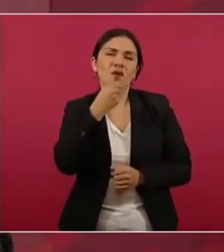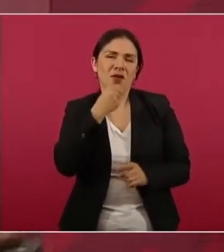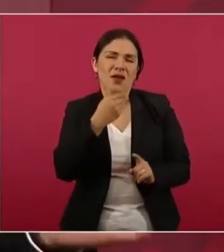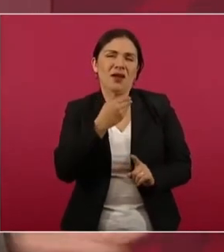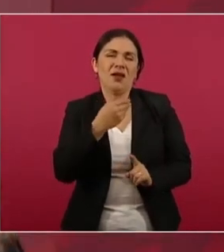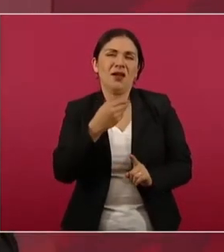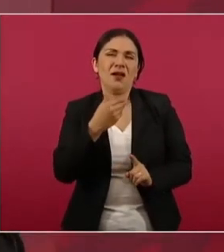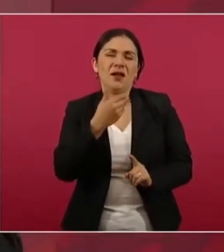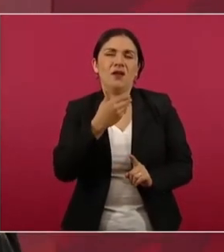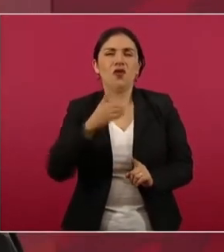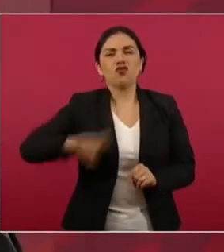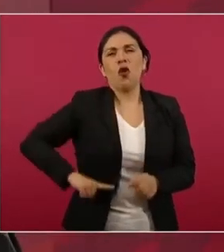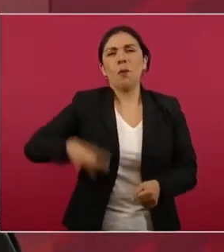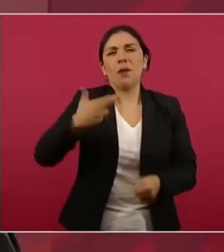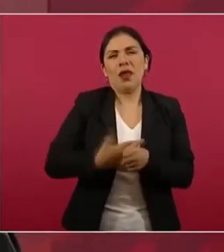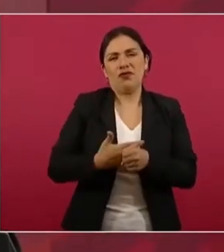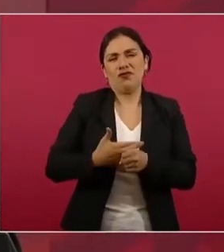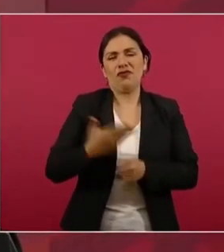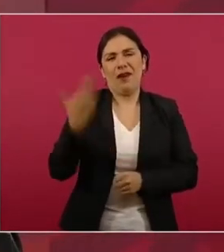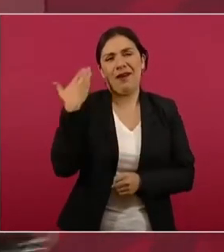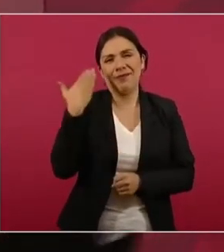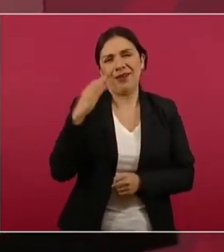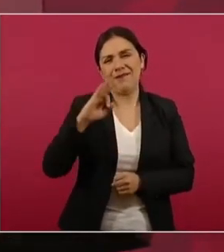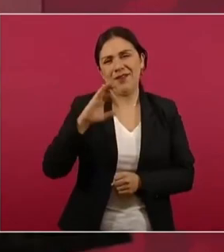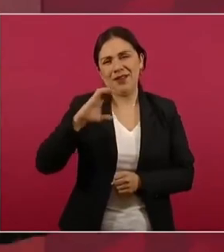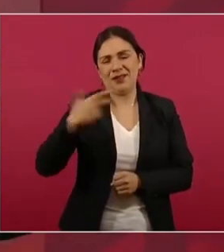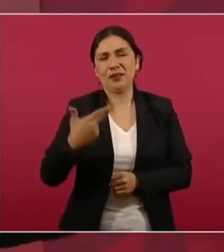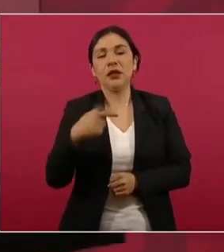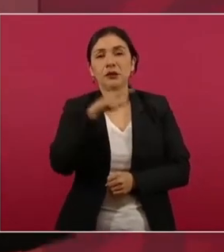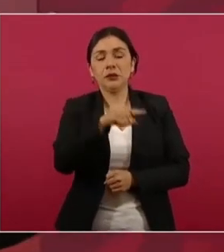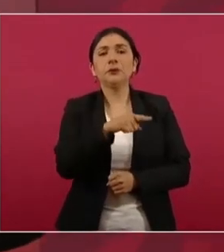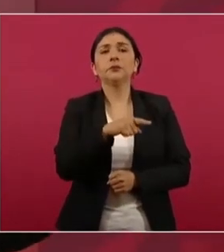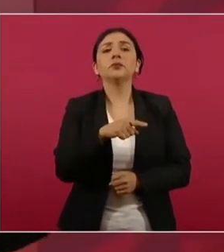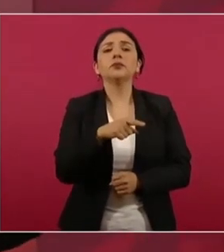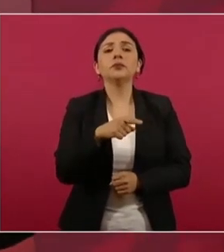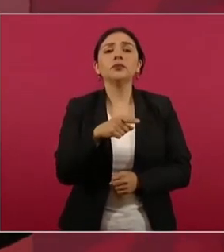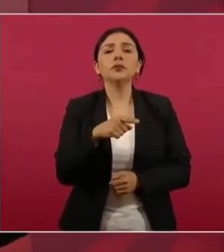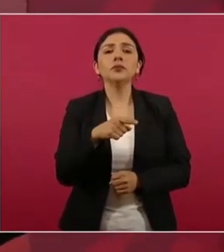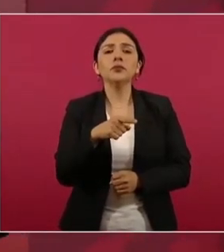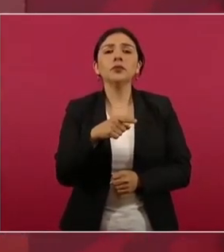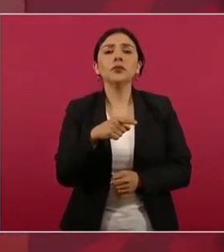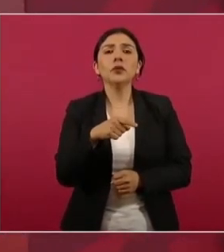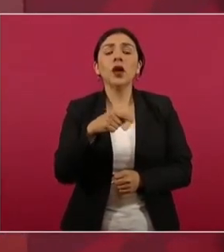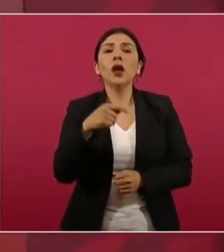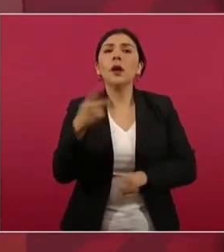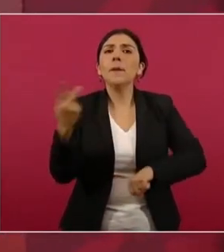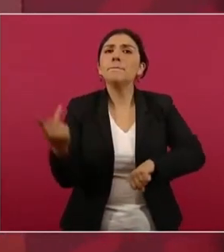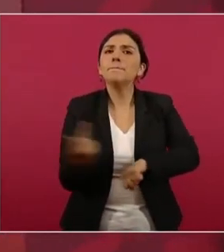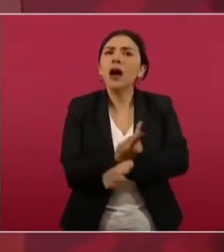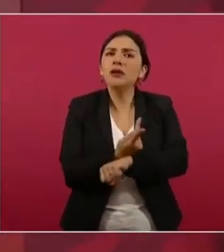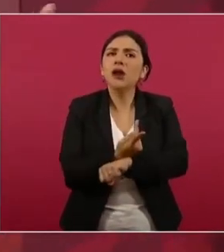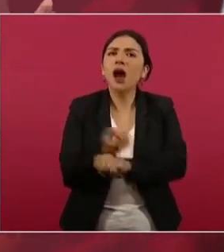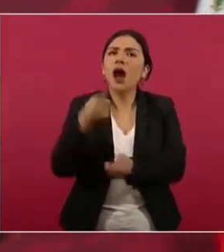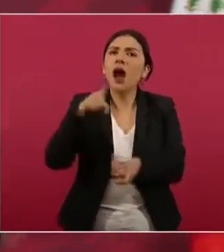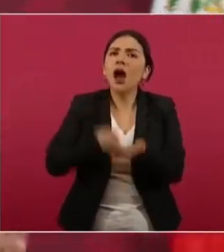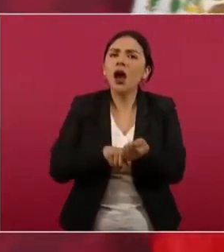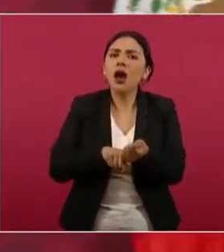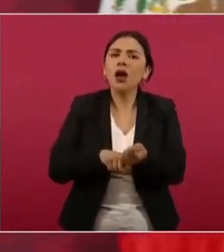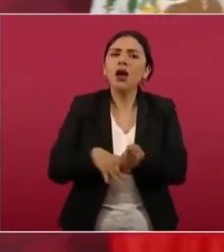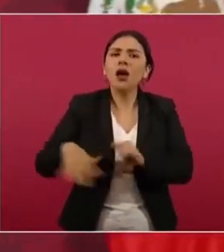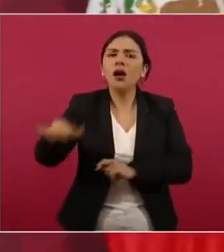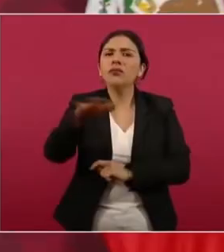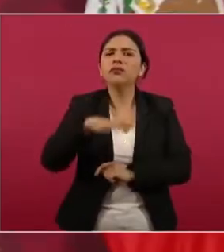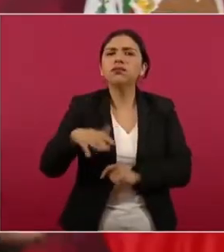va a recibirlo, todo esto en medio de la